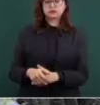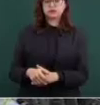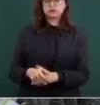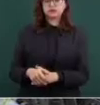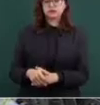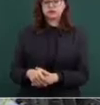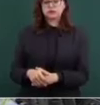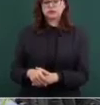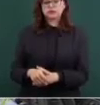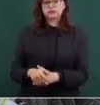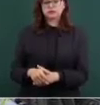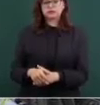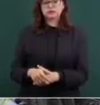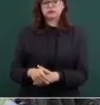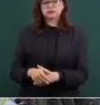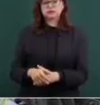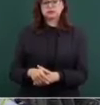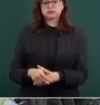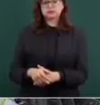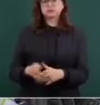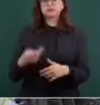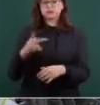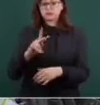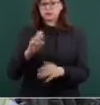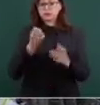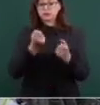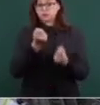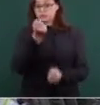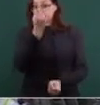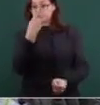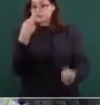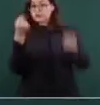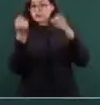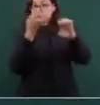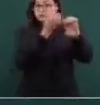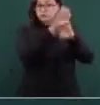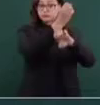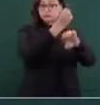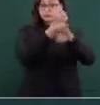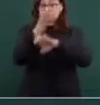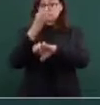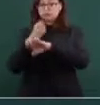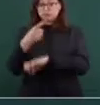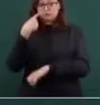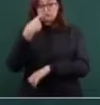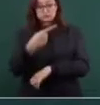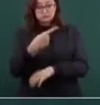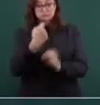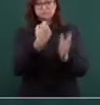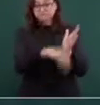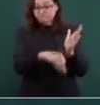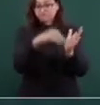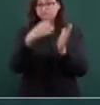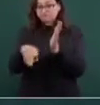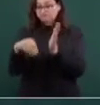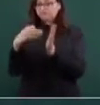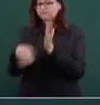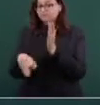Y está ya Zoe con el encargo.